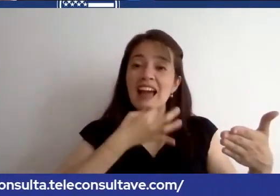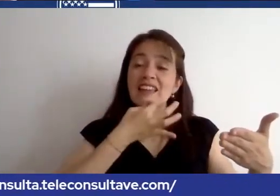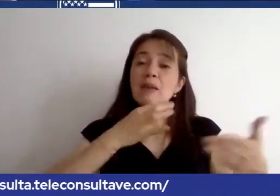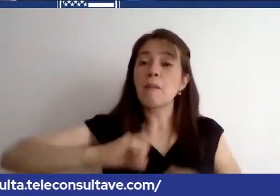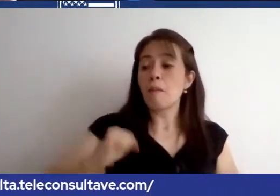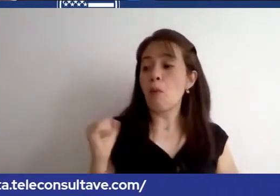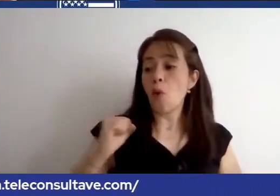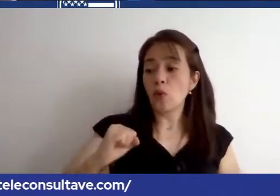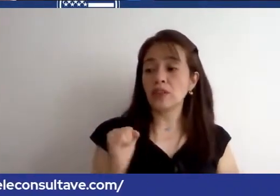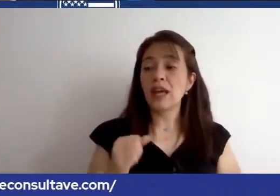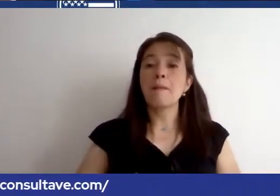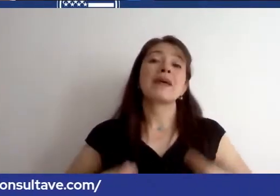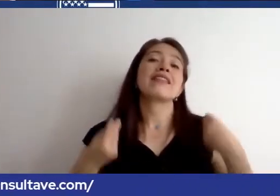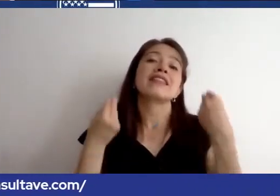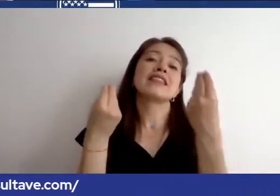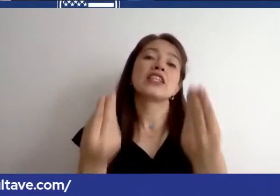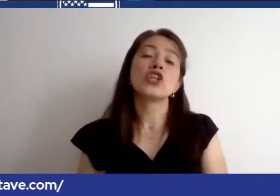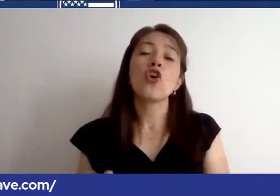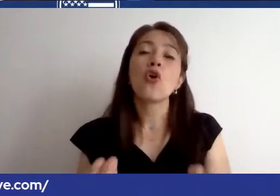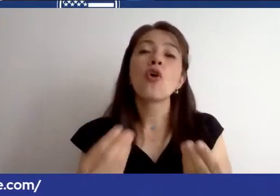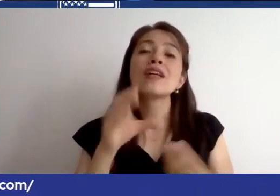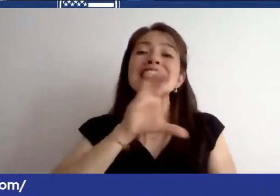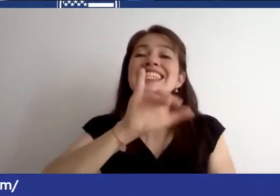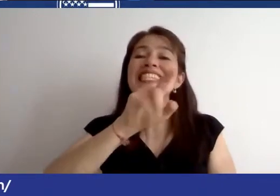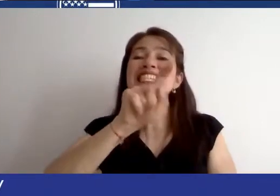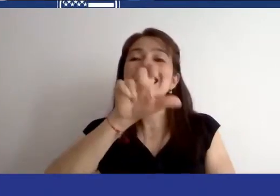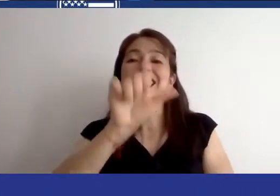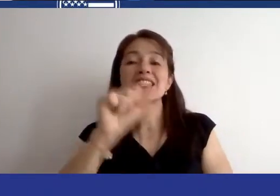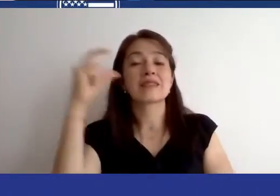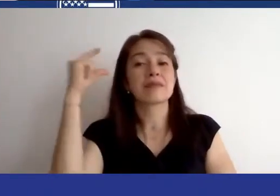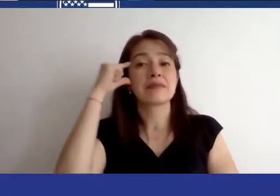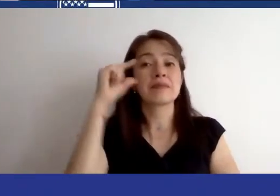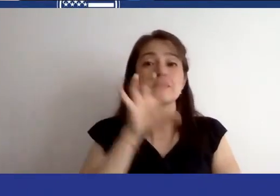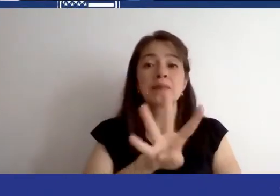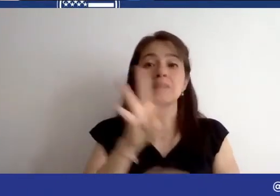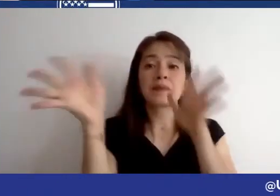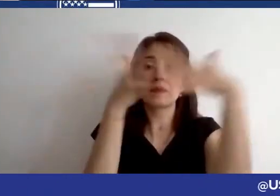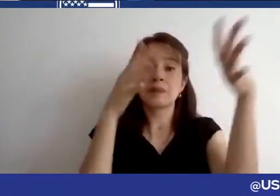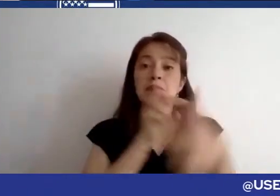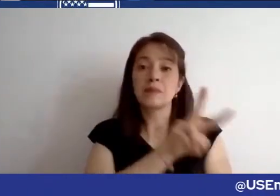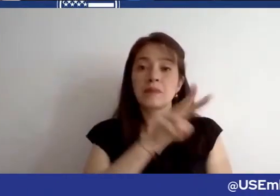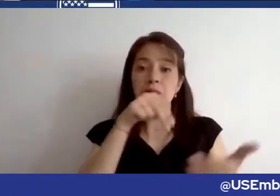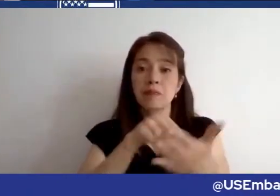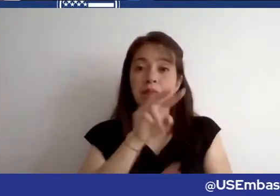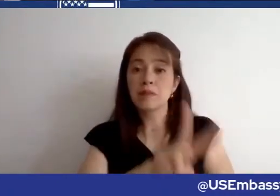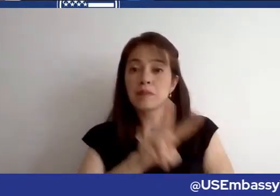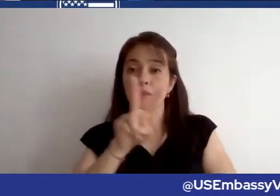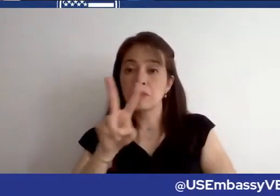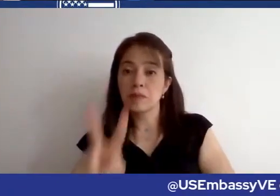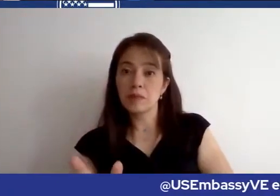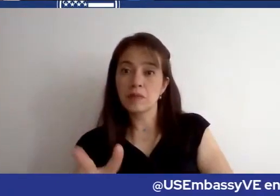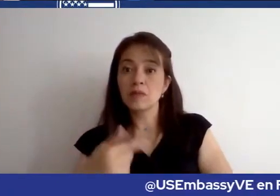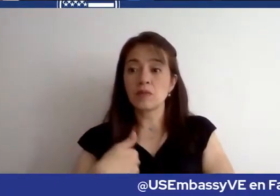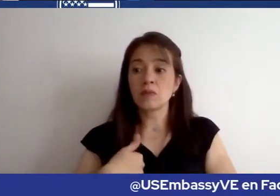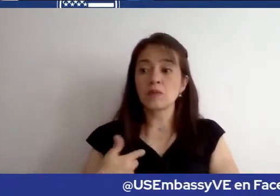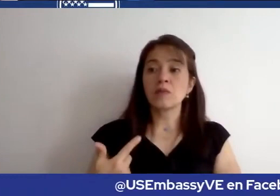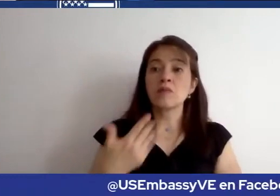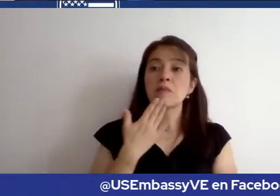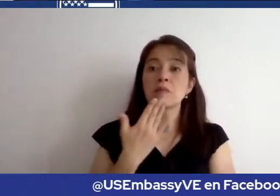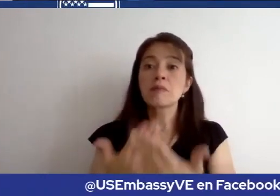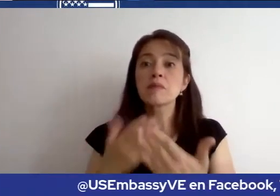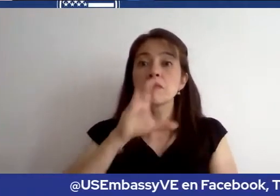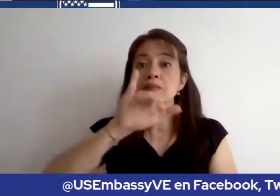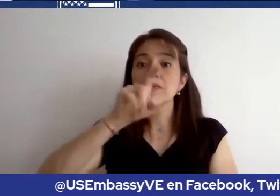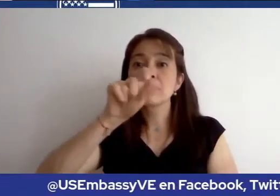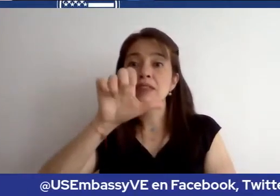asignó cita para el 4 de marzo de 2022. Solicité una cita de emergencia